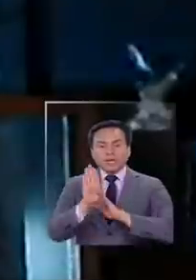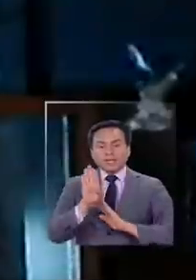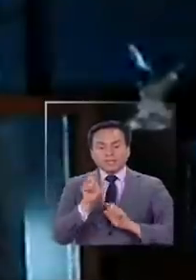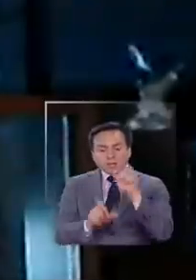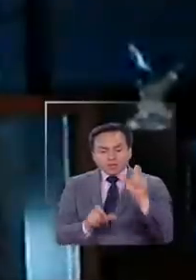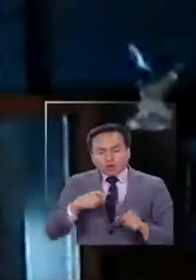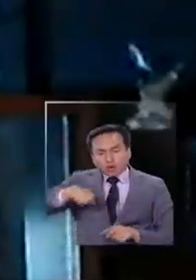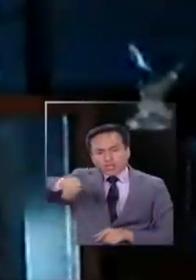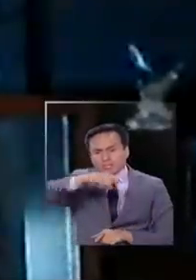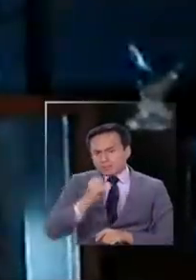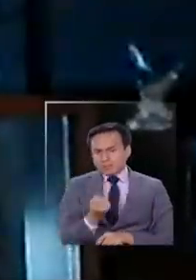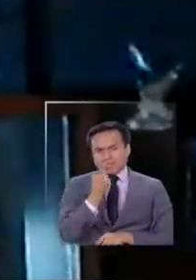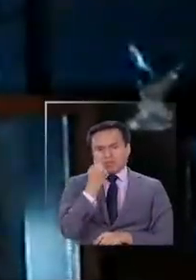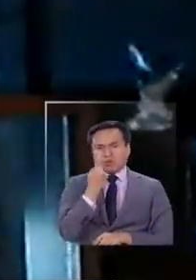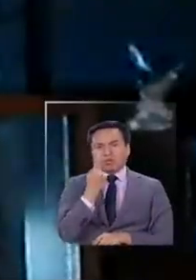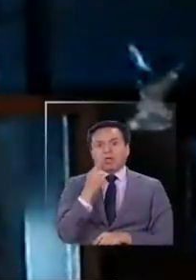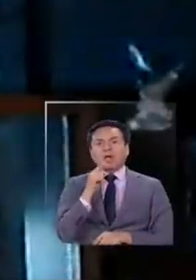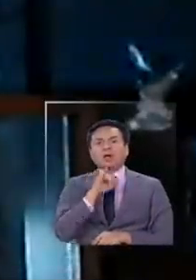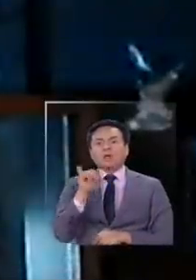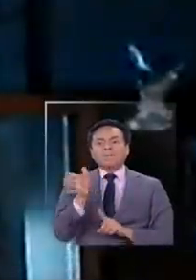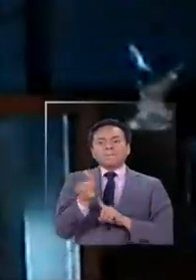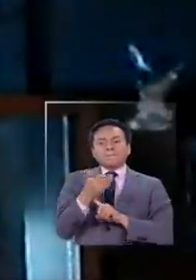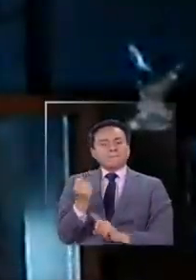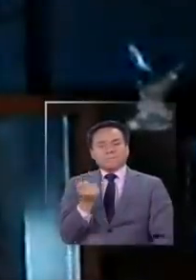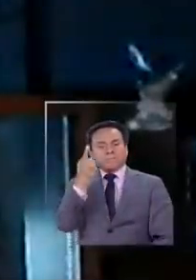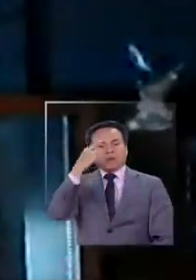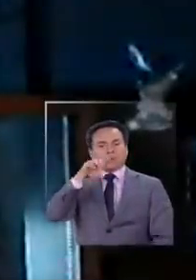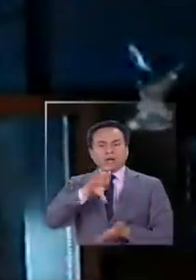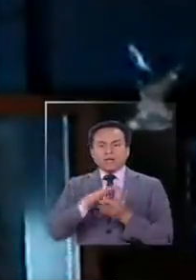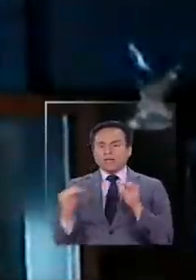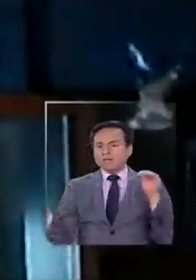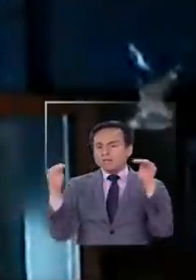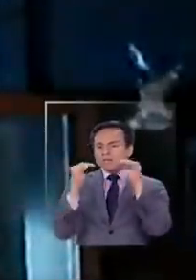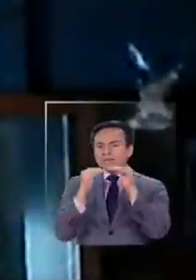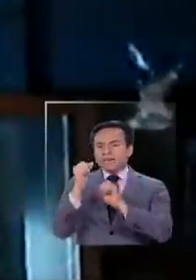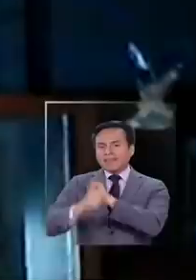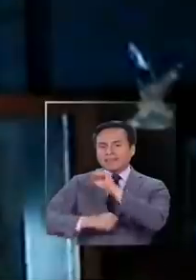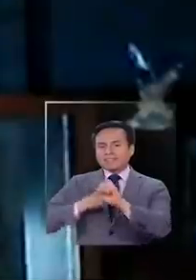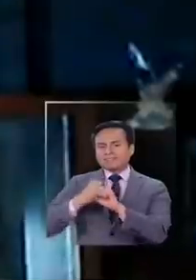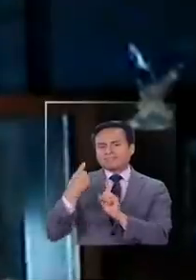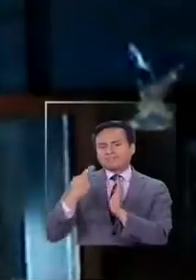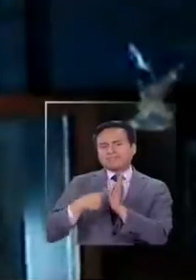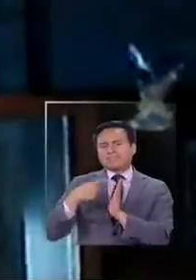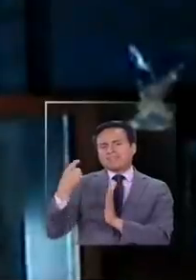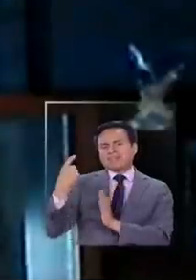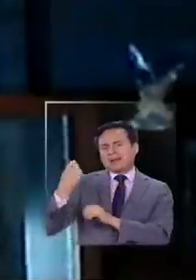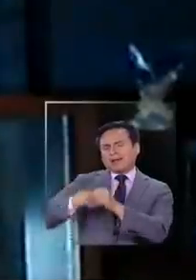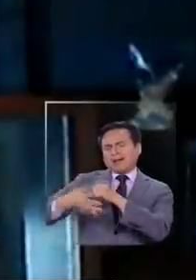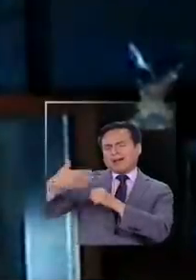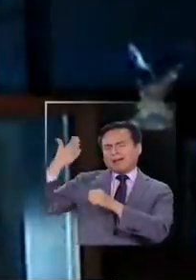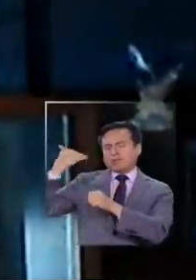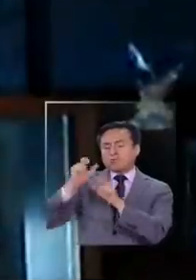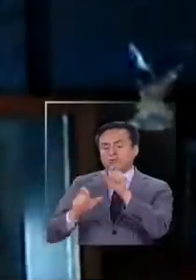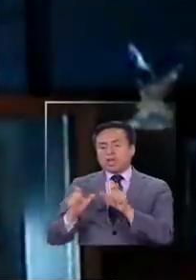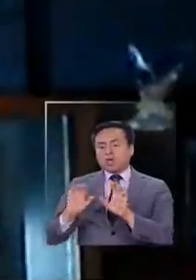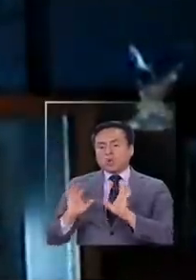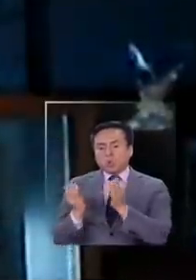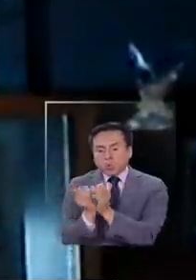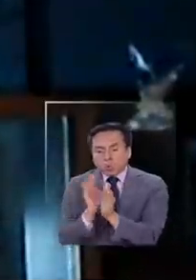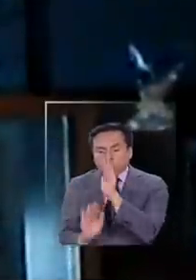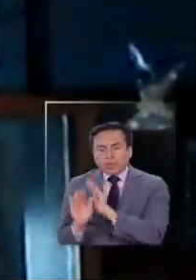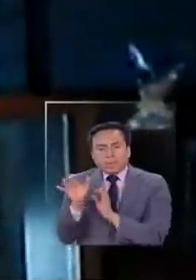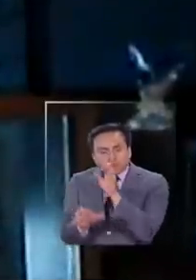su propia gente. Y ahí viene un nacionalismo que podríamos compararlo con la Edad Media, en términos que cada cual cuida a su